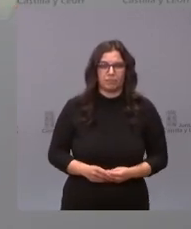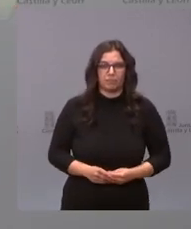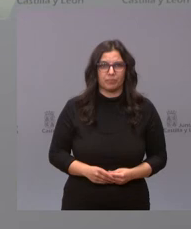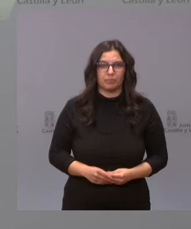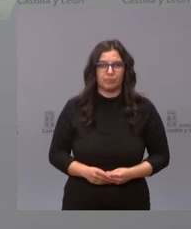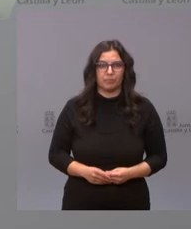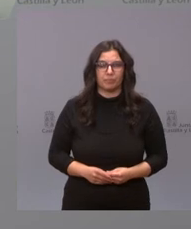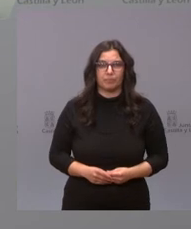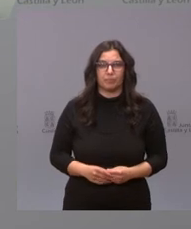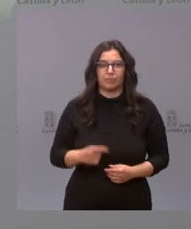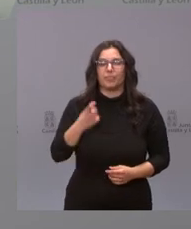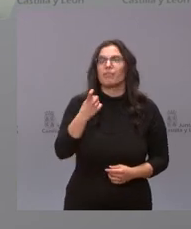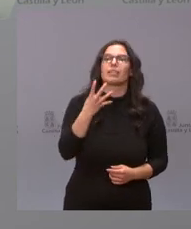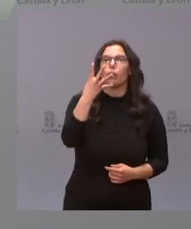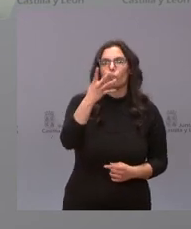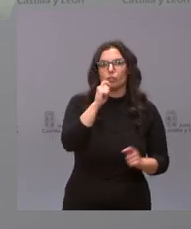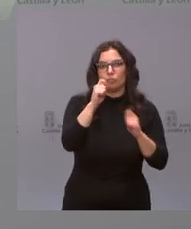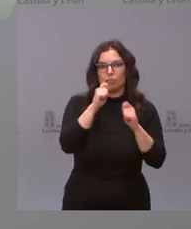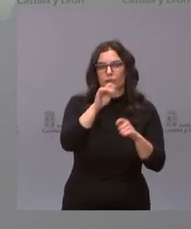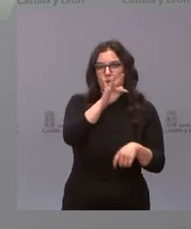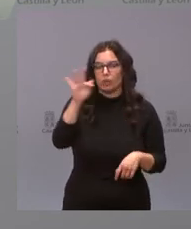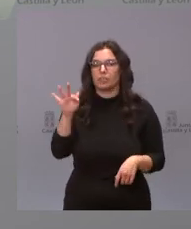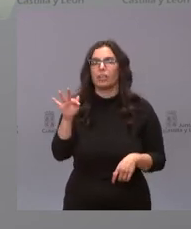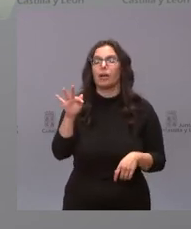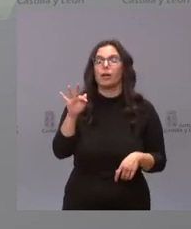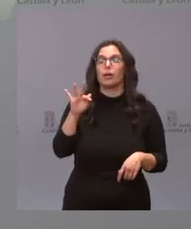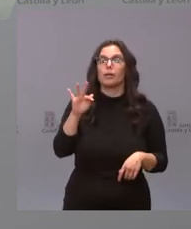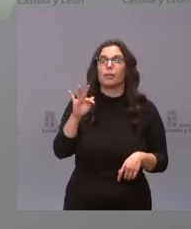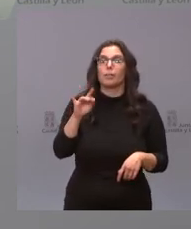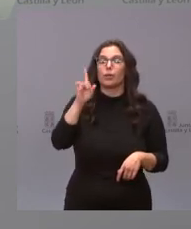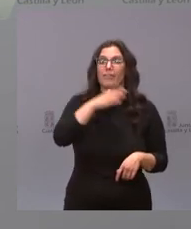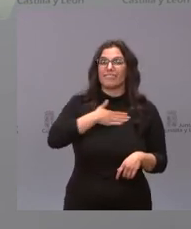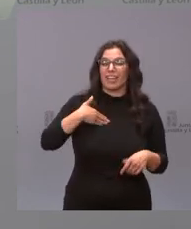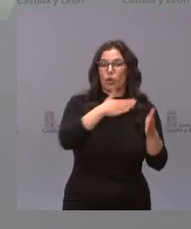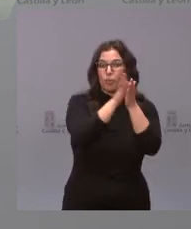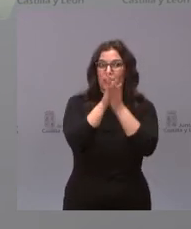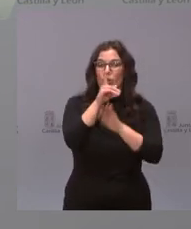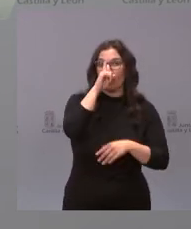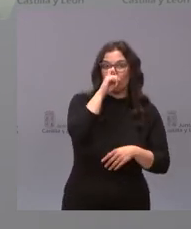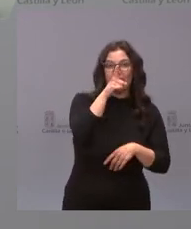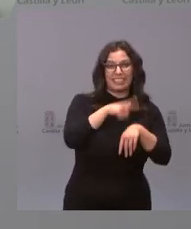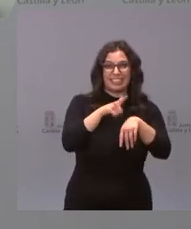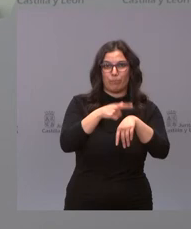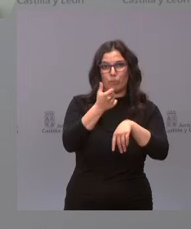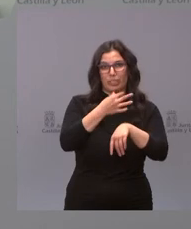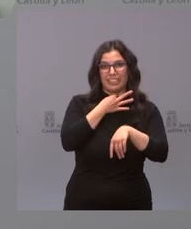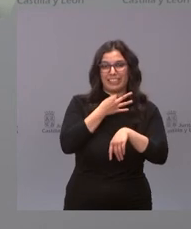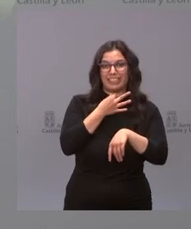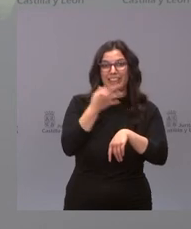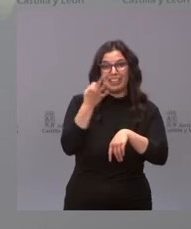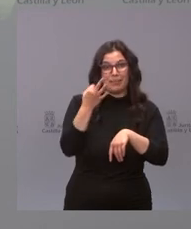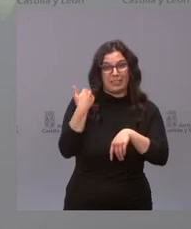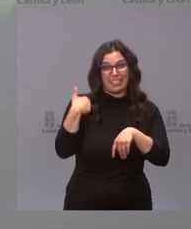nos quedan aún cuatro intervenciones pero antes de continuar recordar a todos los compañeros que vamos muy mal de tiempo deberíamos de hecho